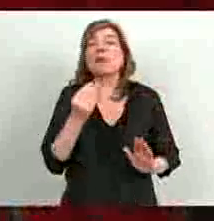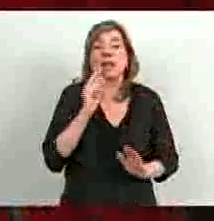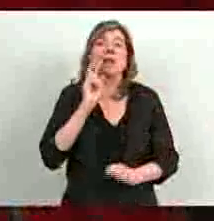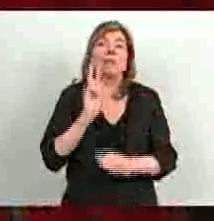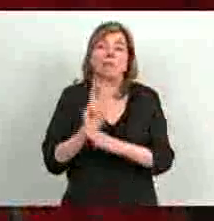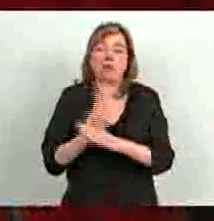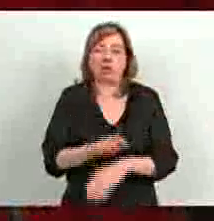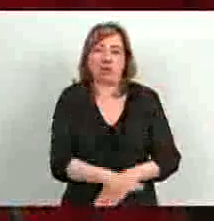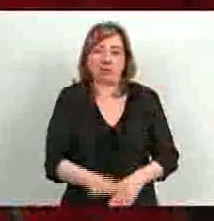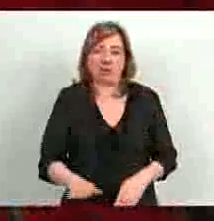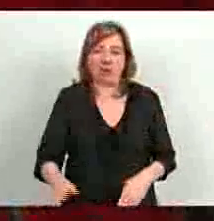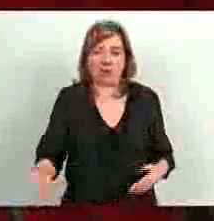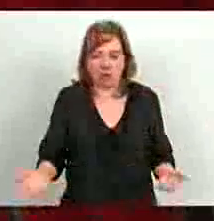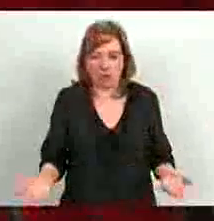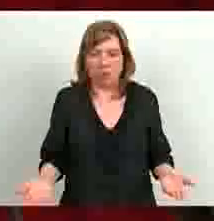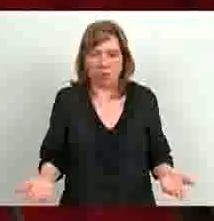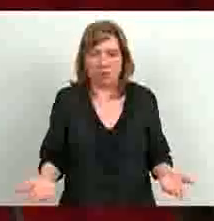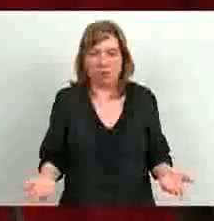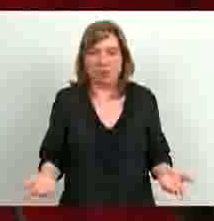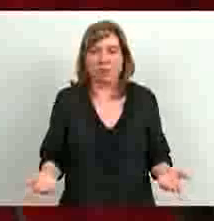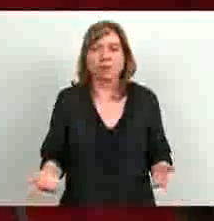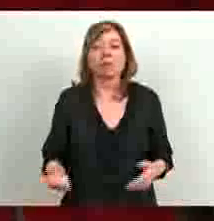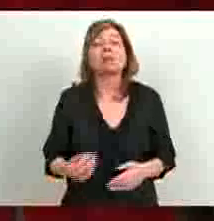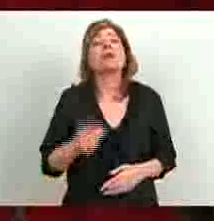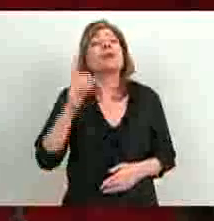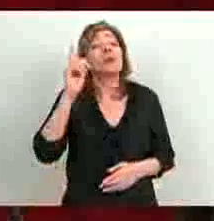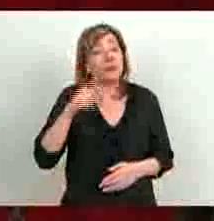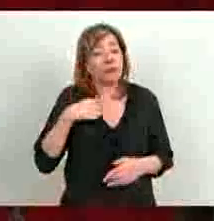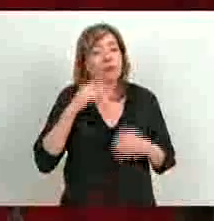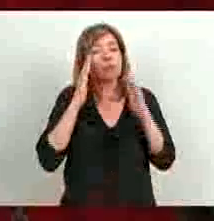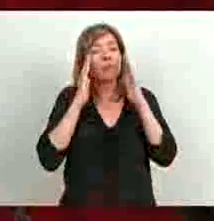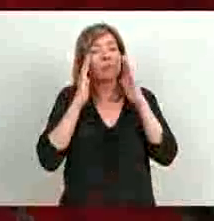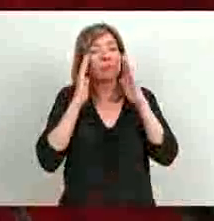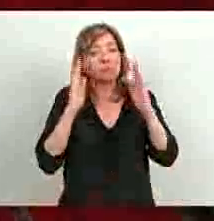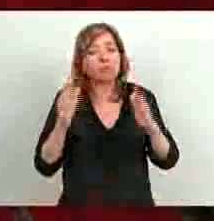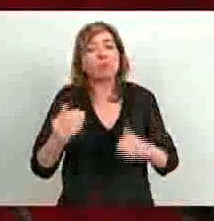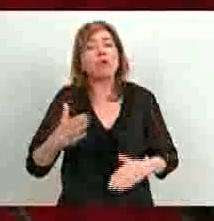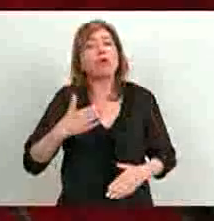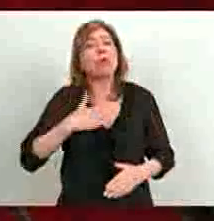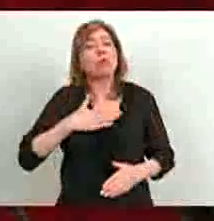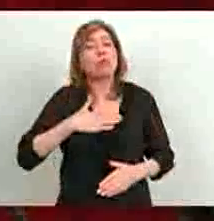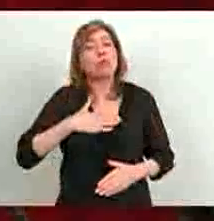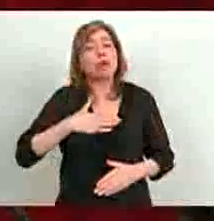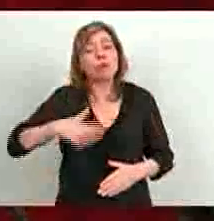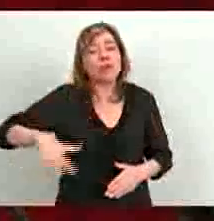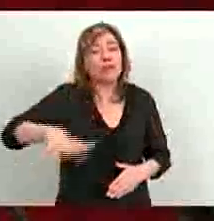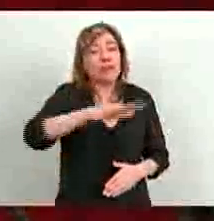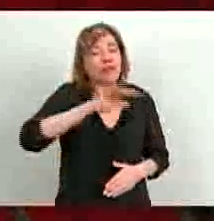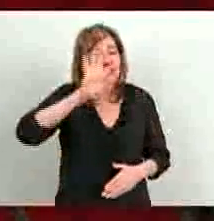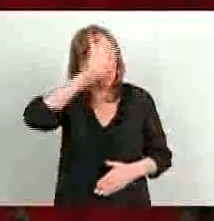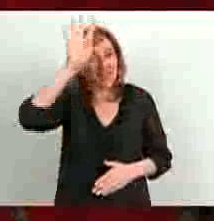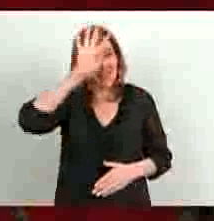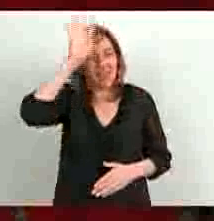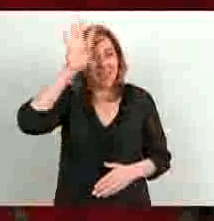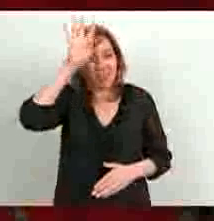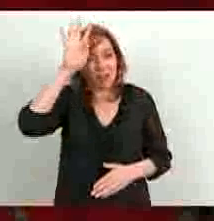menos de esto debiera tratarse. También se aborda el tema de la propiedad comunitaria indígena, tal